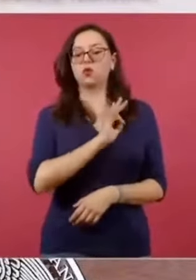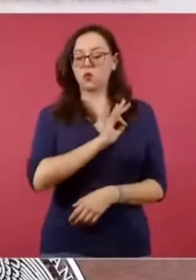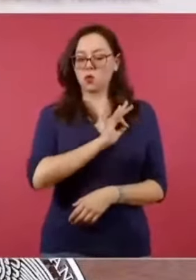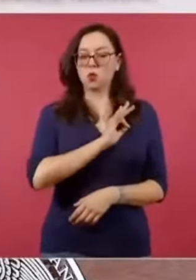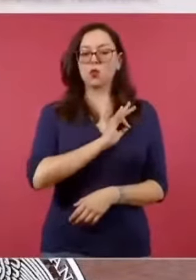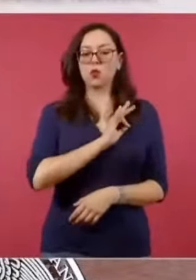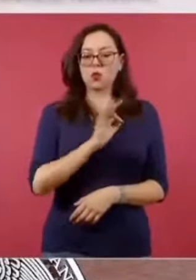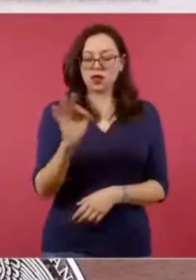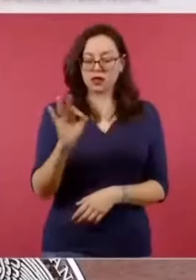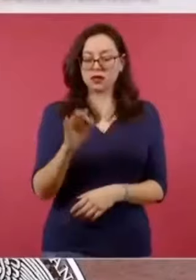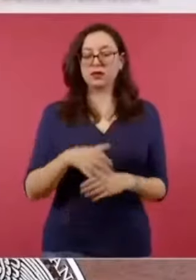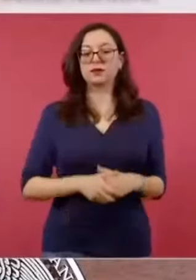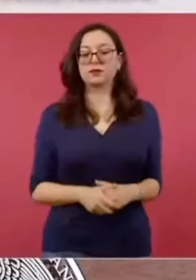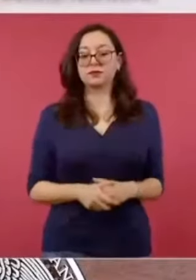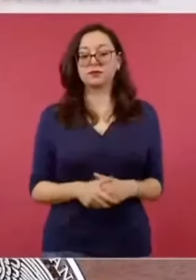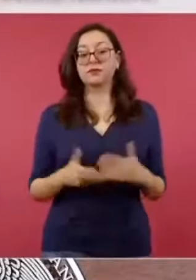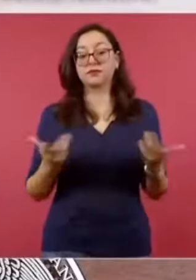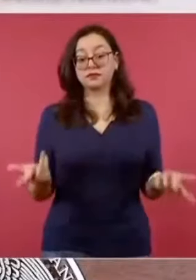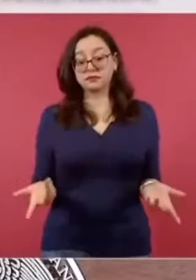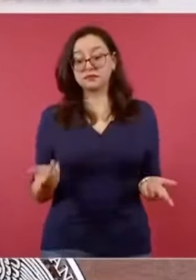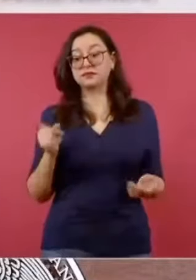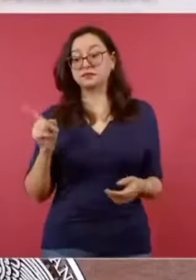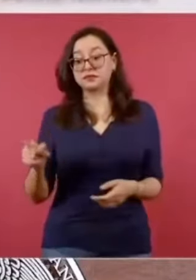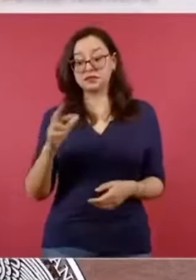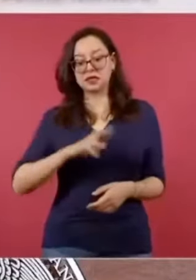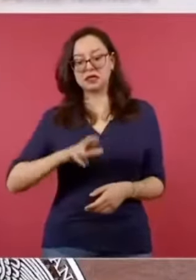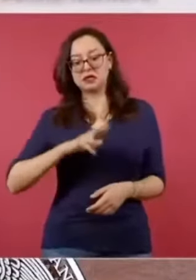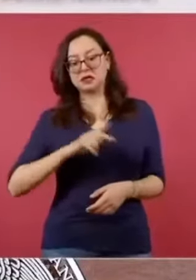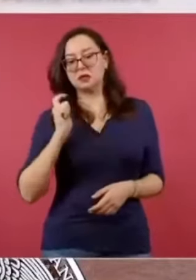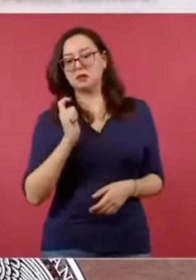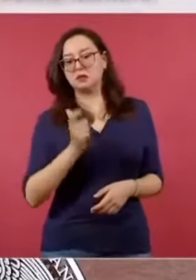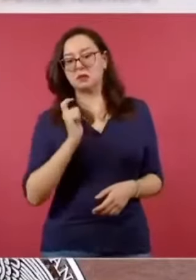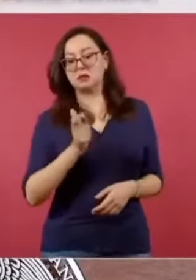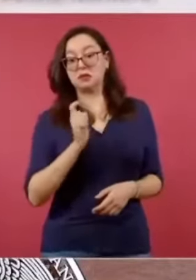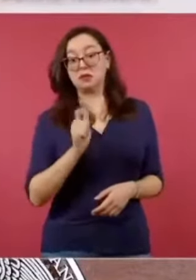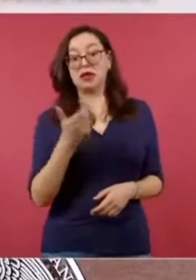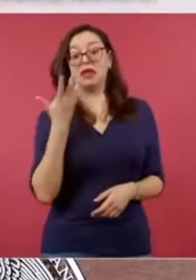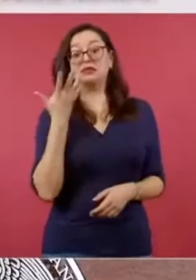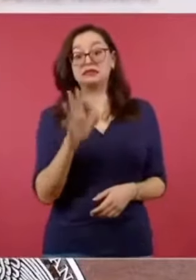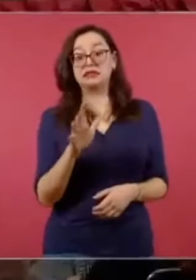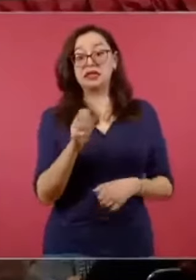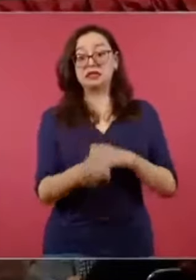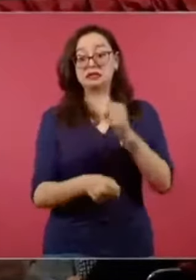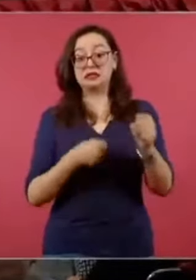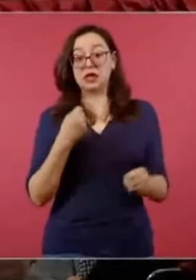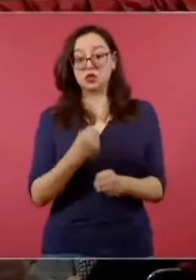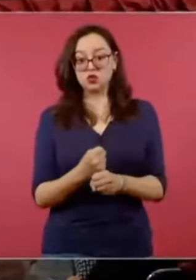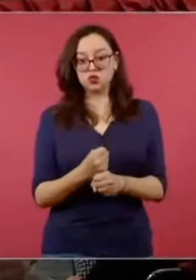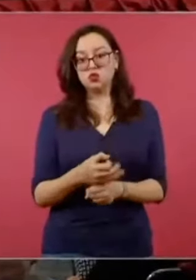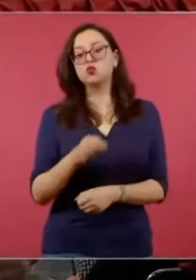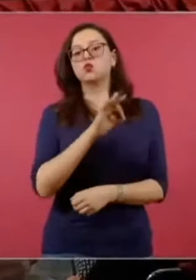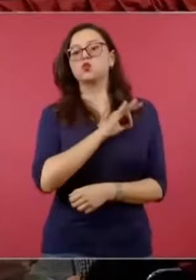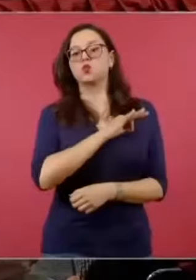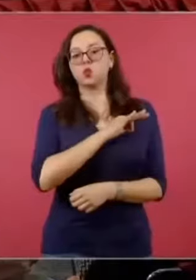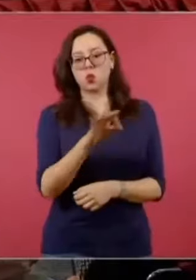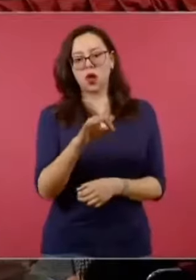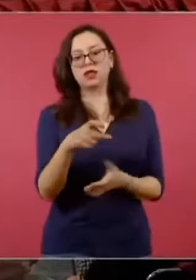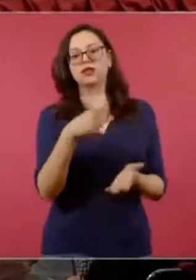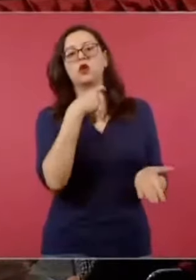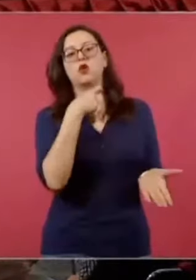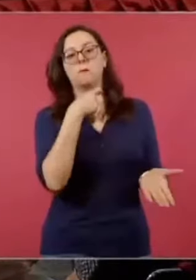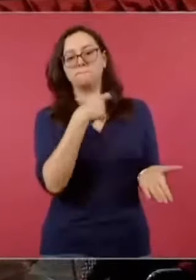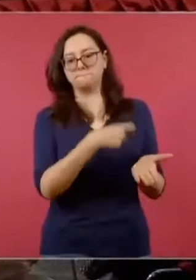Después de 10 años, el trabajador podrá comprar la vivienda en arrendamiento a un costo reducido, tomando en cuenta las rentas